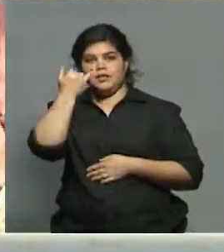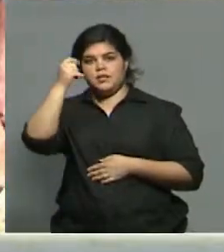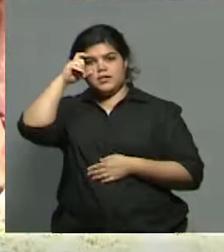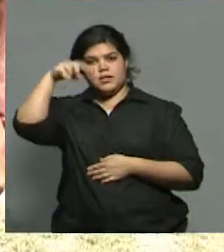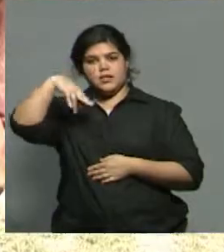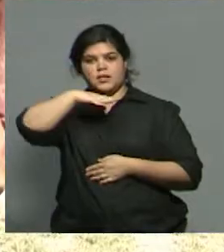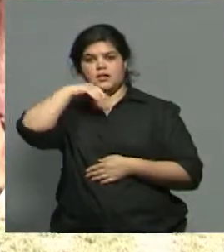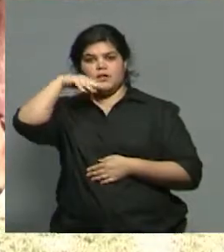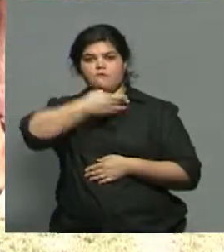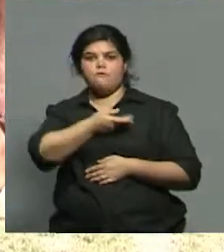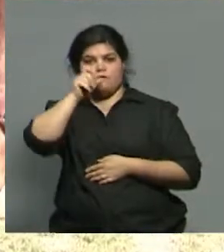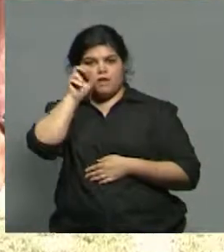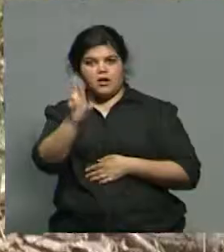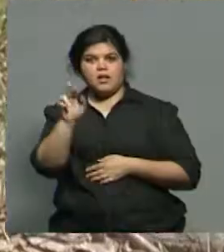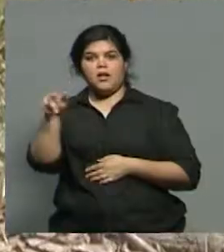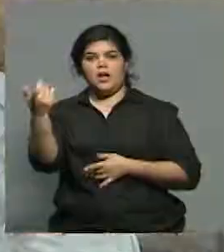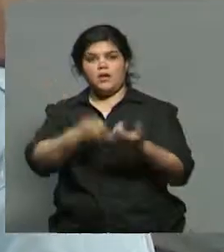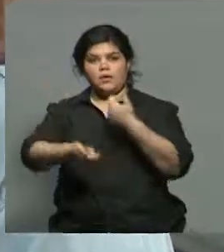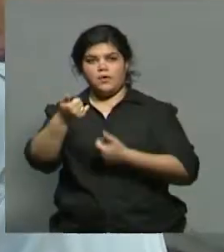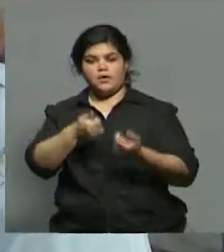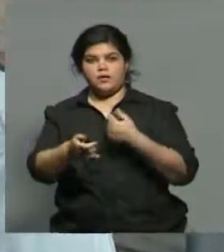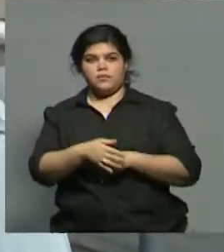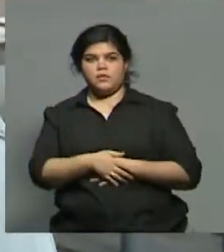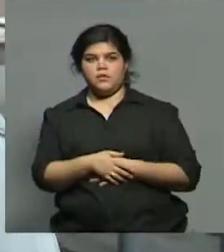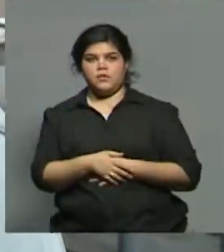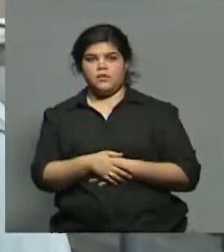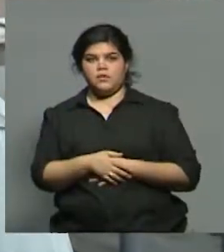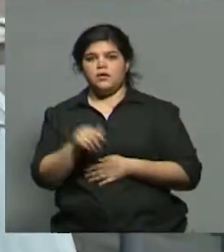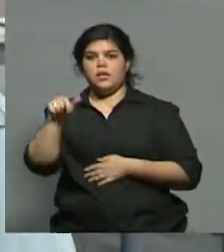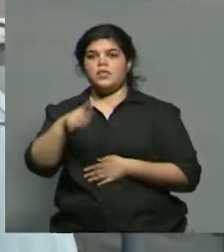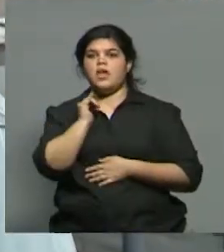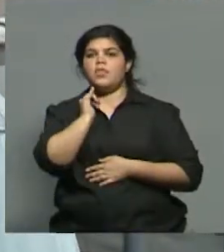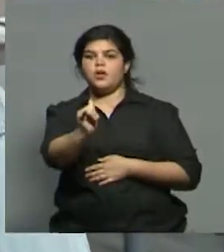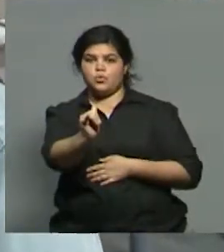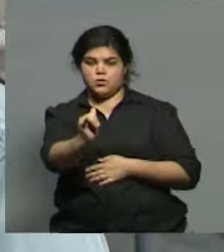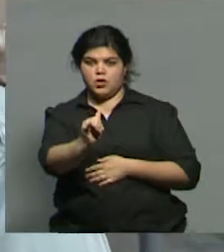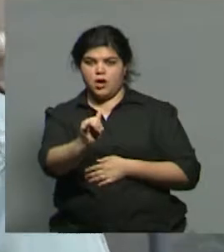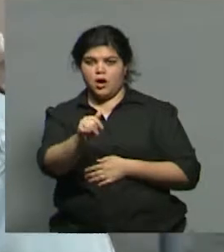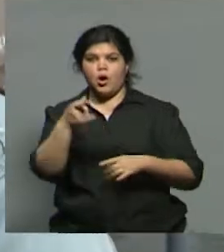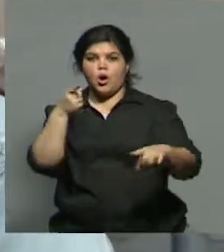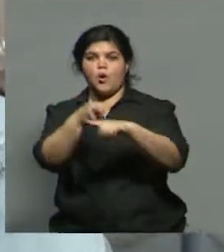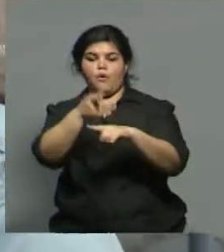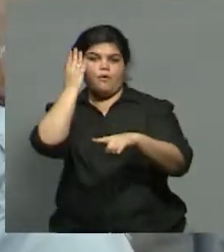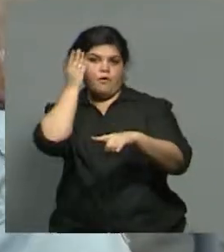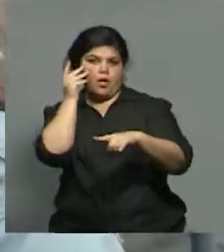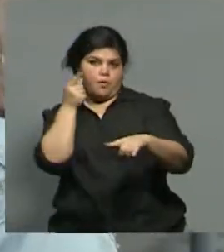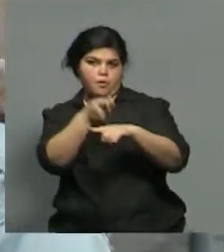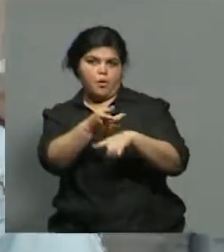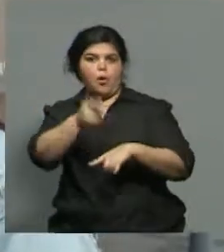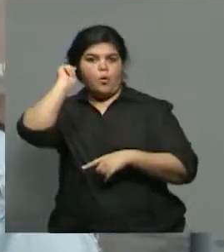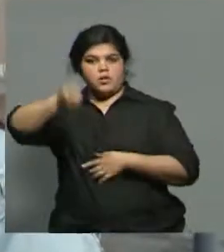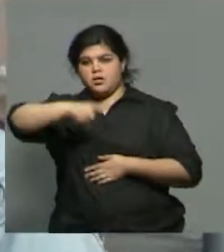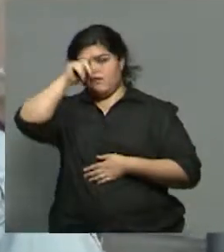veterinaria, integrante de la Fundación Cuyunche. Se trata de una denuncia penal contra Facebook, justamente en Justicia Federal,